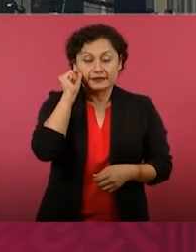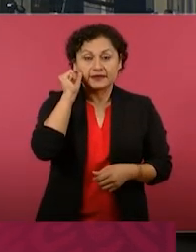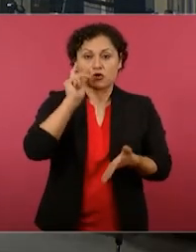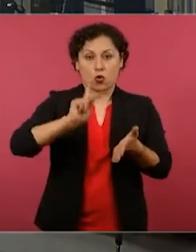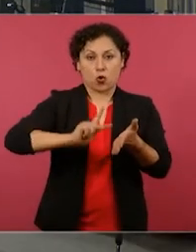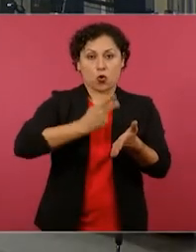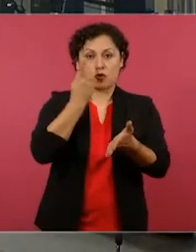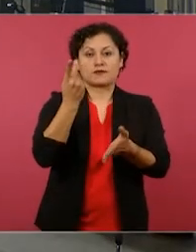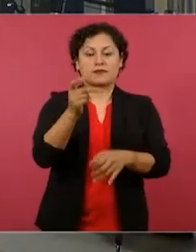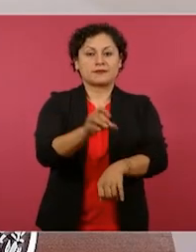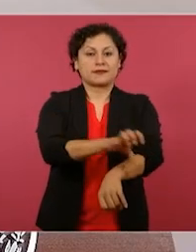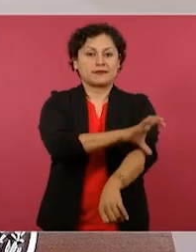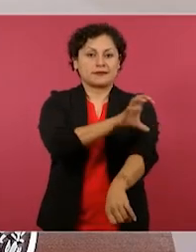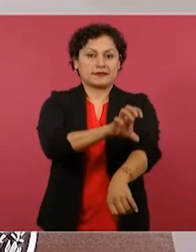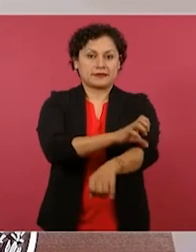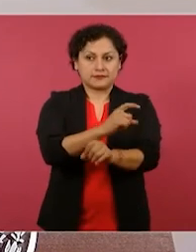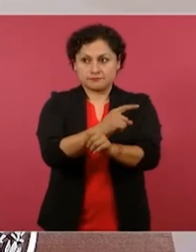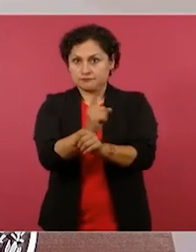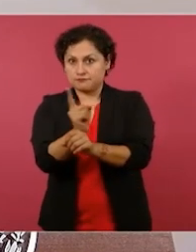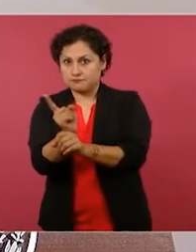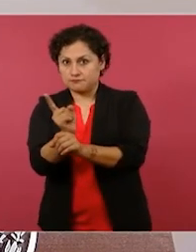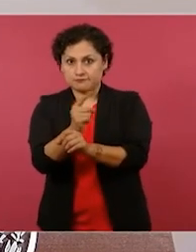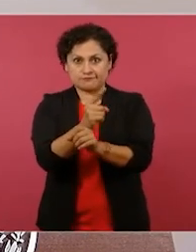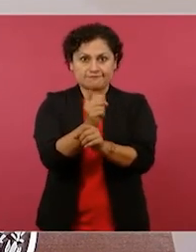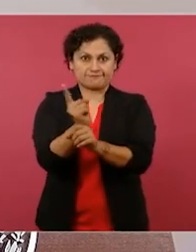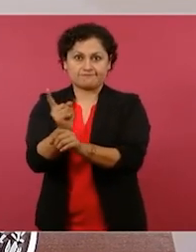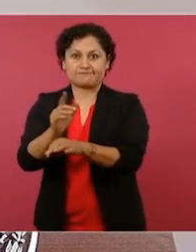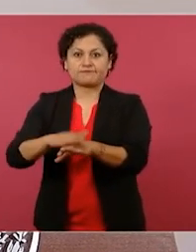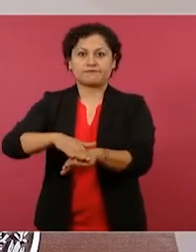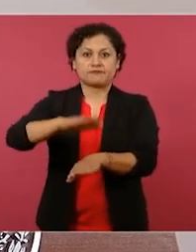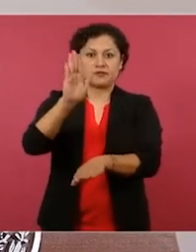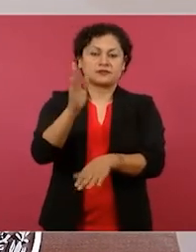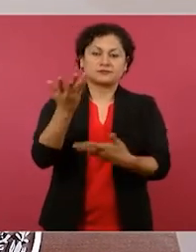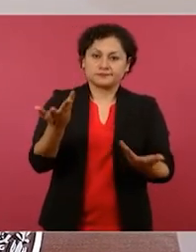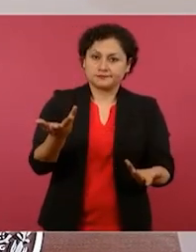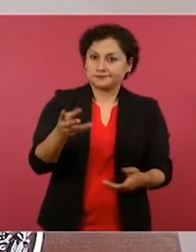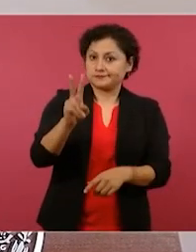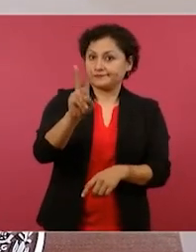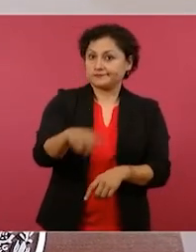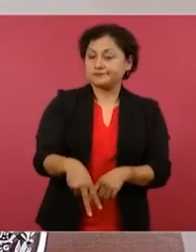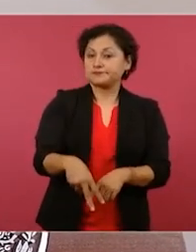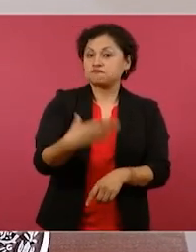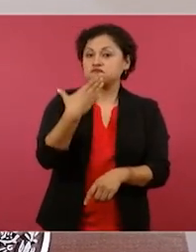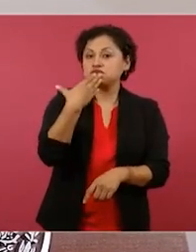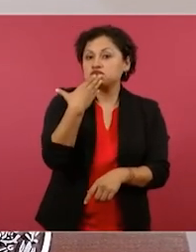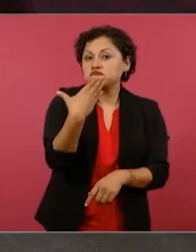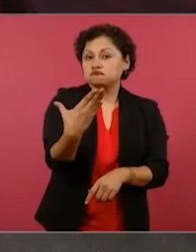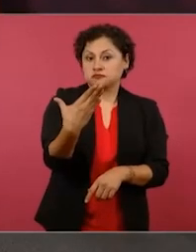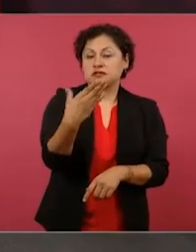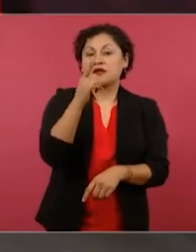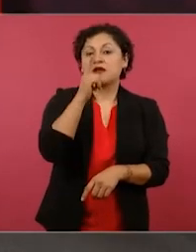de energía, y afortunadamente no hubo suspensión del